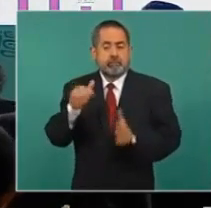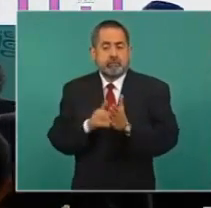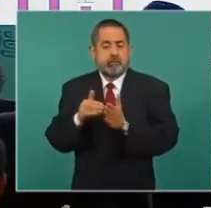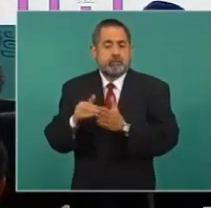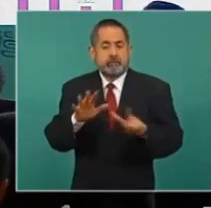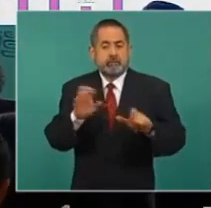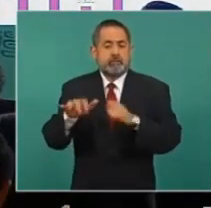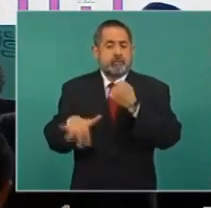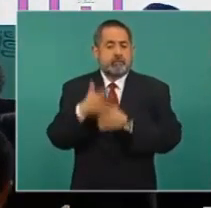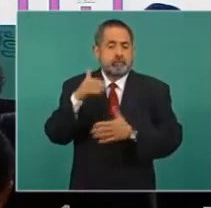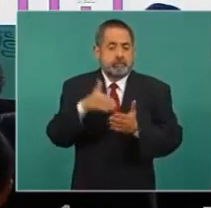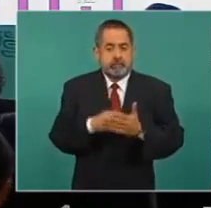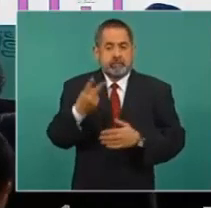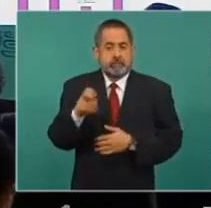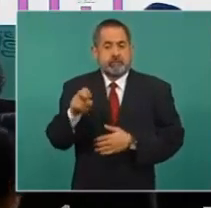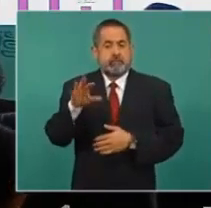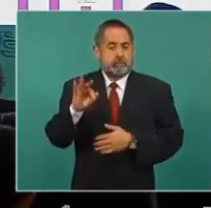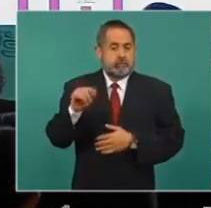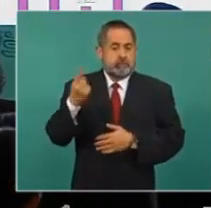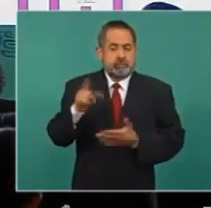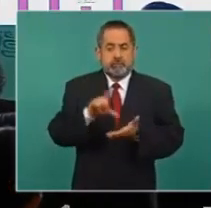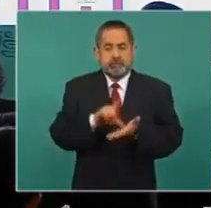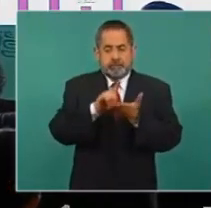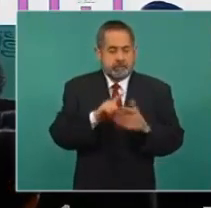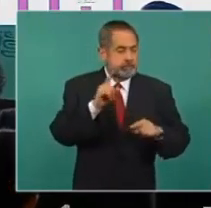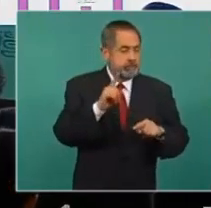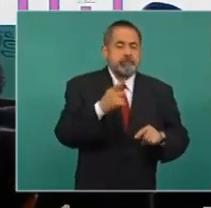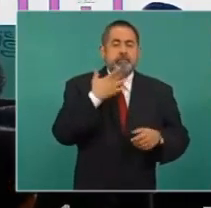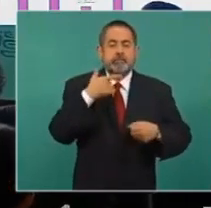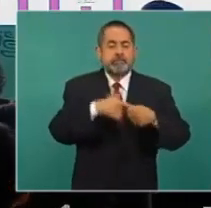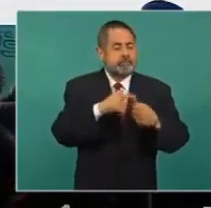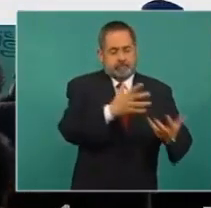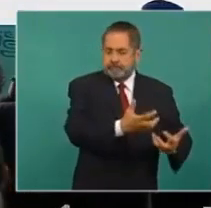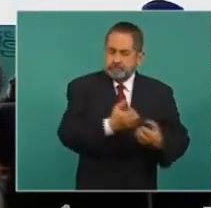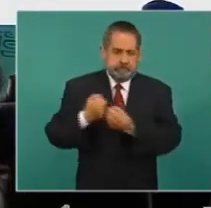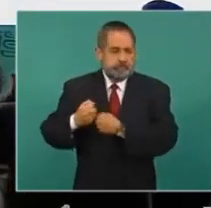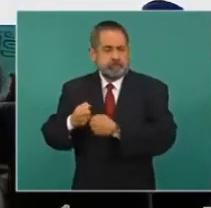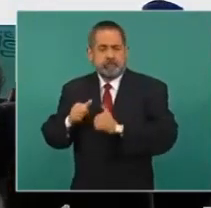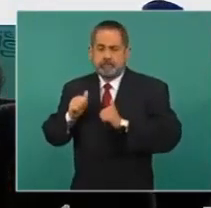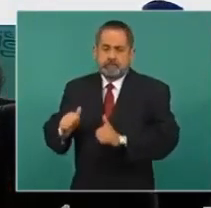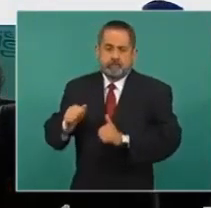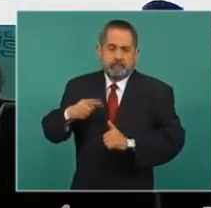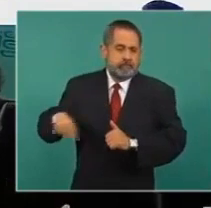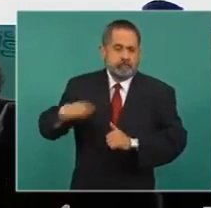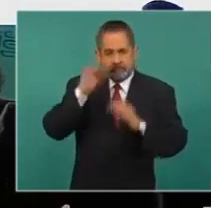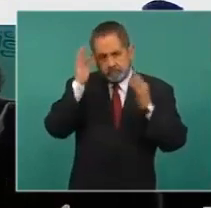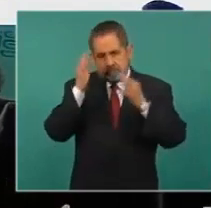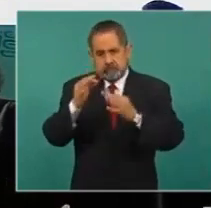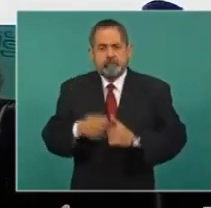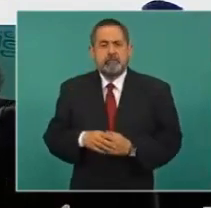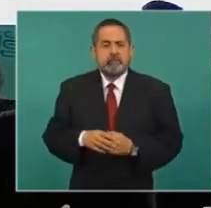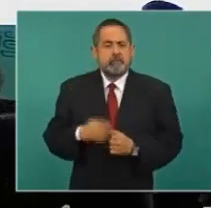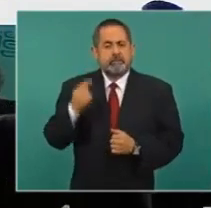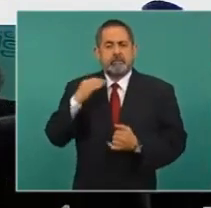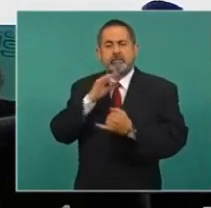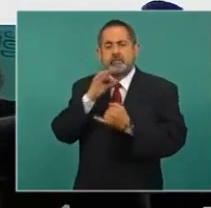715 mil 241 litros de combustible asegurado en las aduanas. Y la última misión,